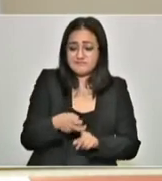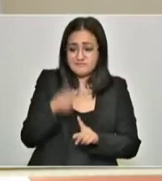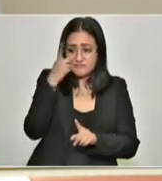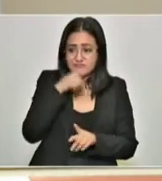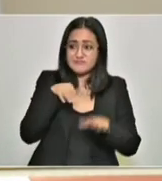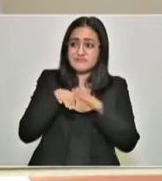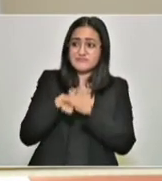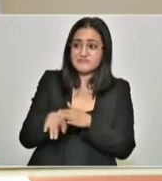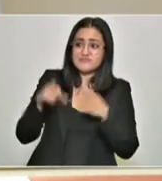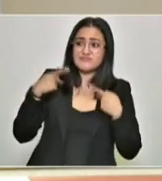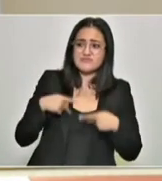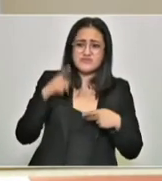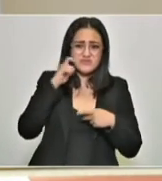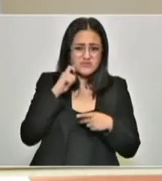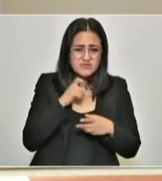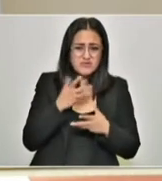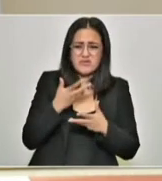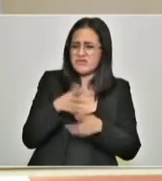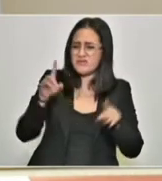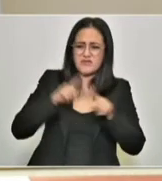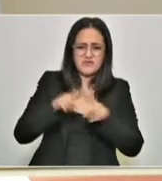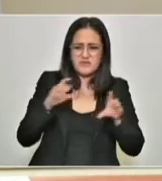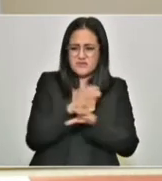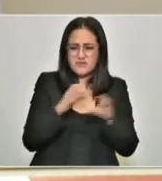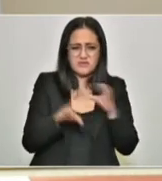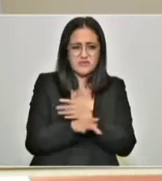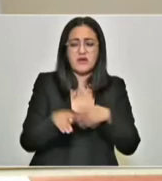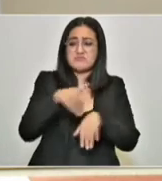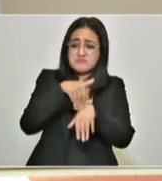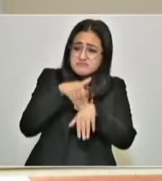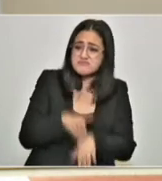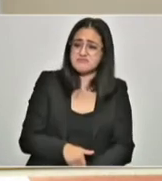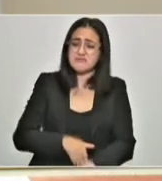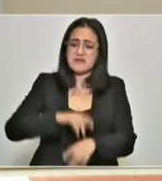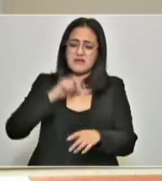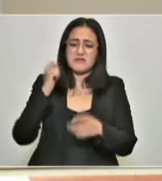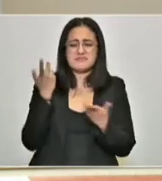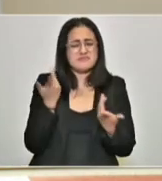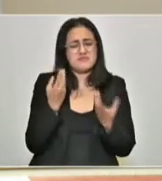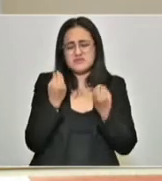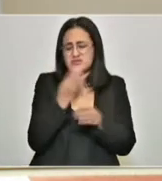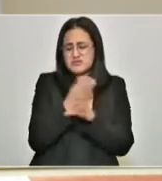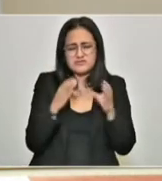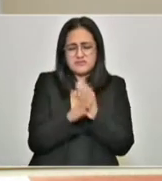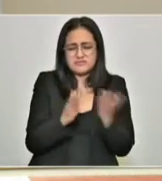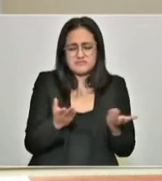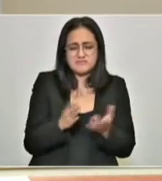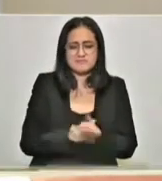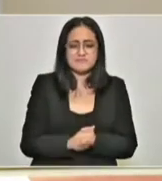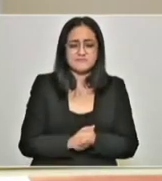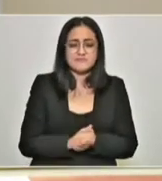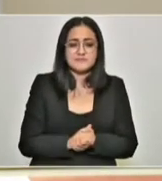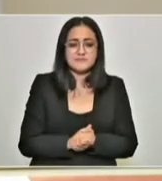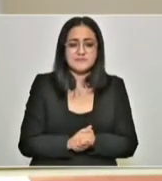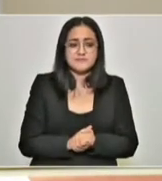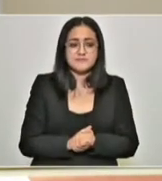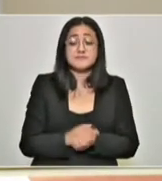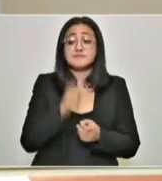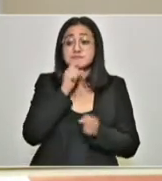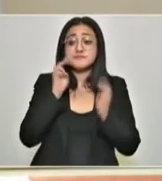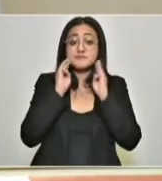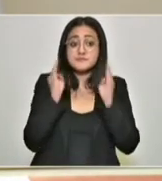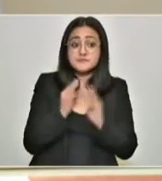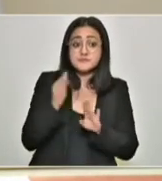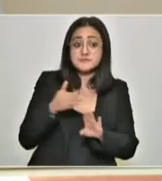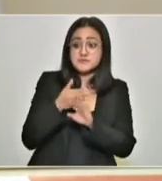sometimiento, hasta de esclavitud de mafias en